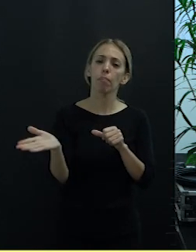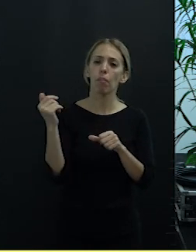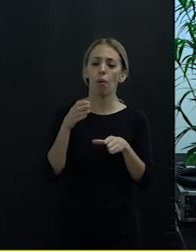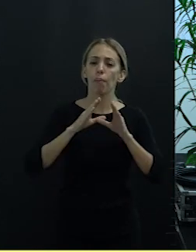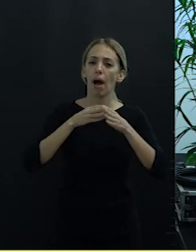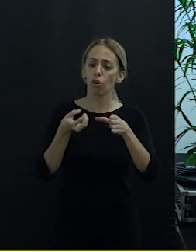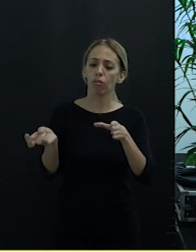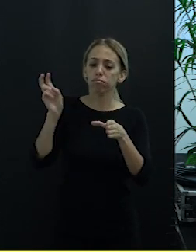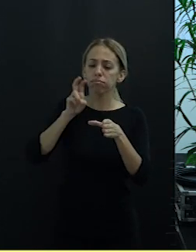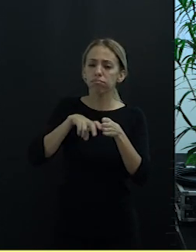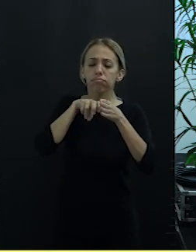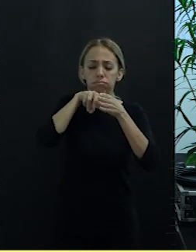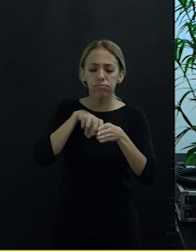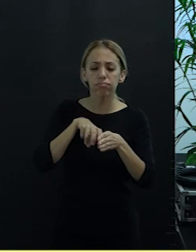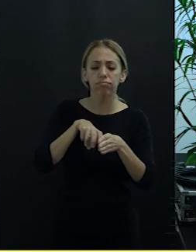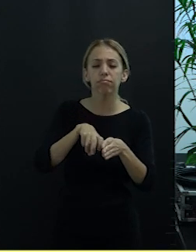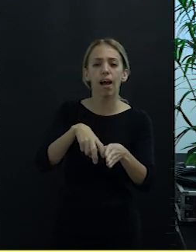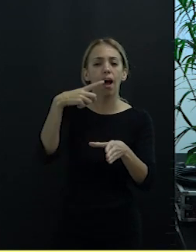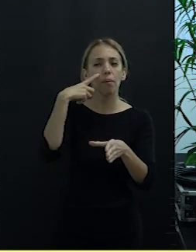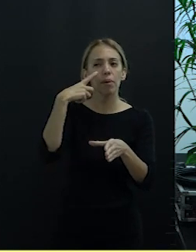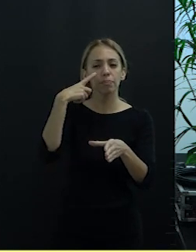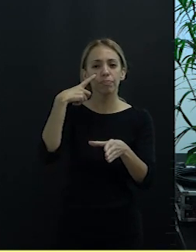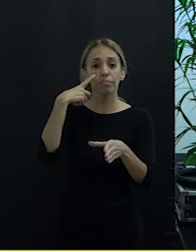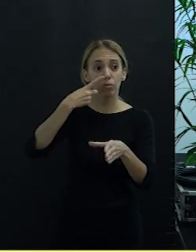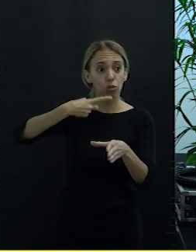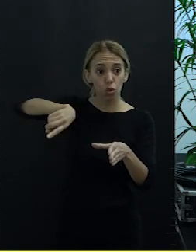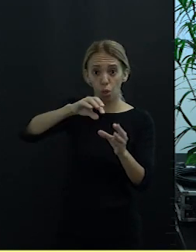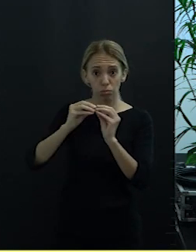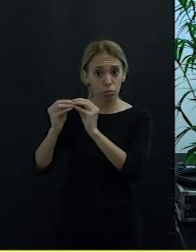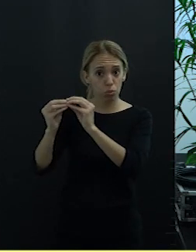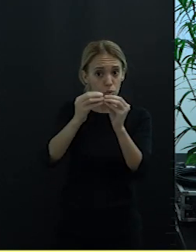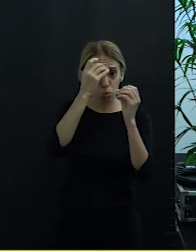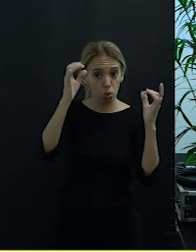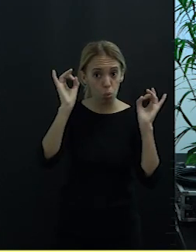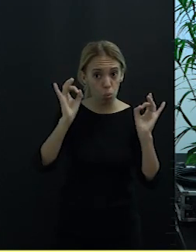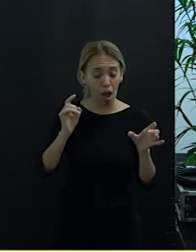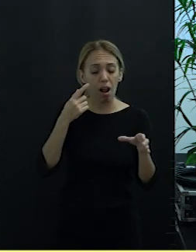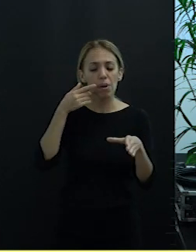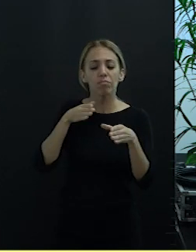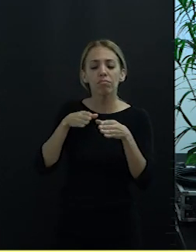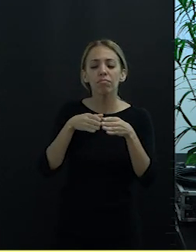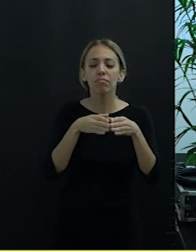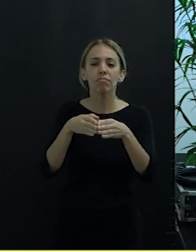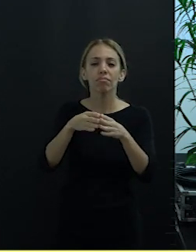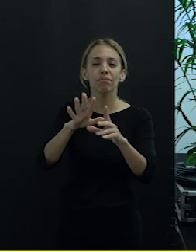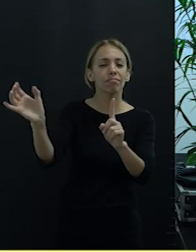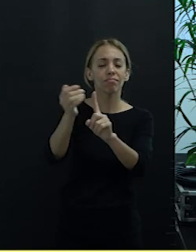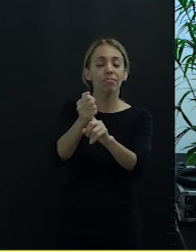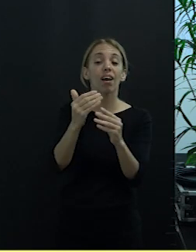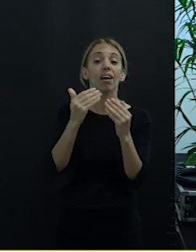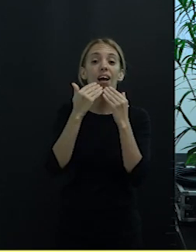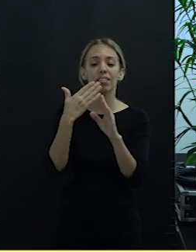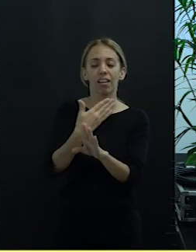y a ver cómo ese sueño en el que estamos todos embarcados se puede hacer realidad a través de la formación. Sobre todo